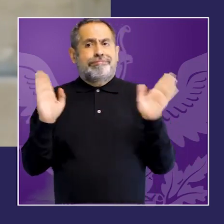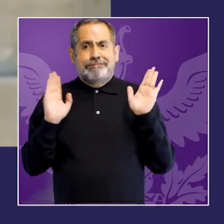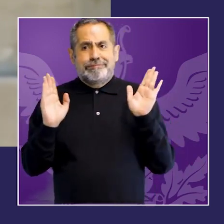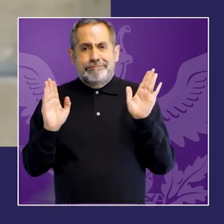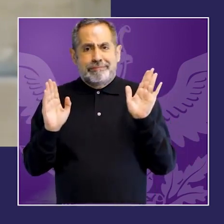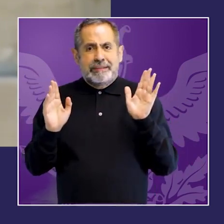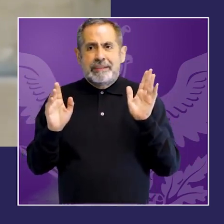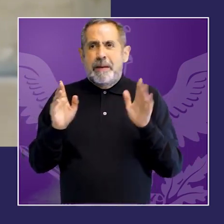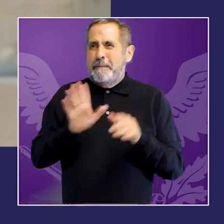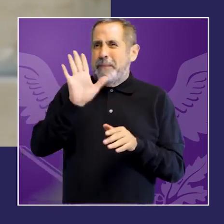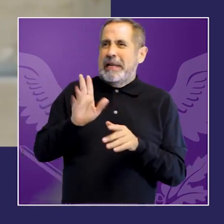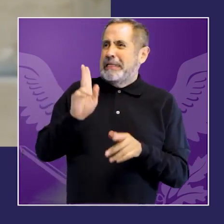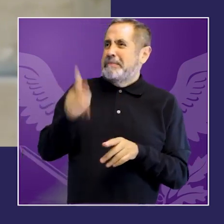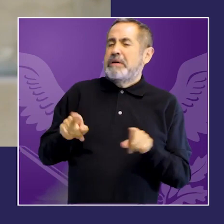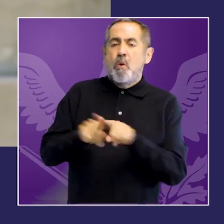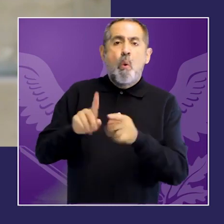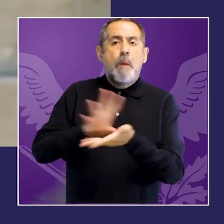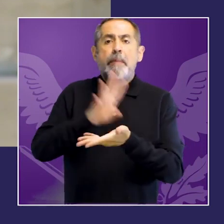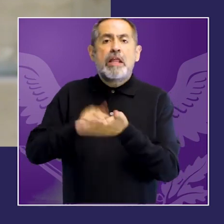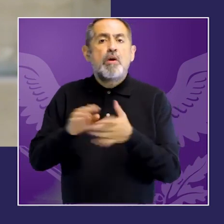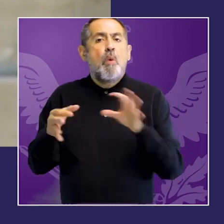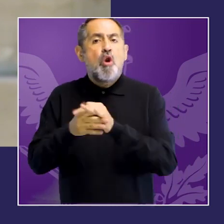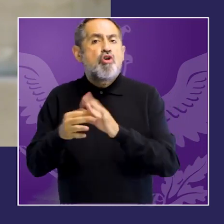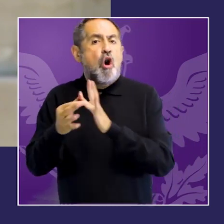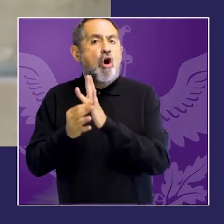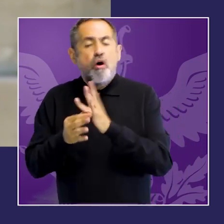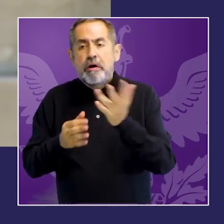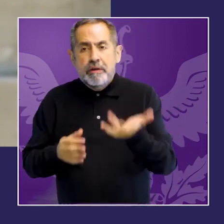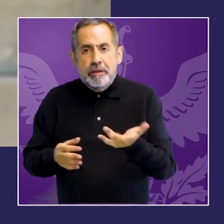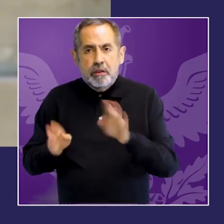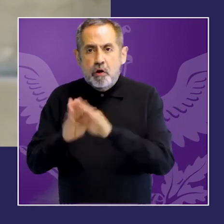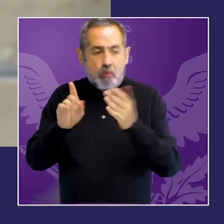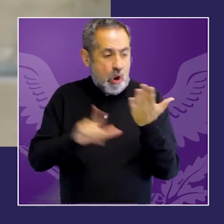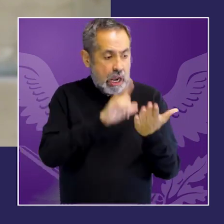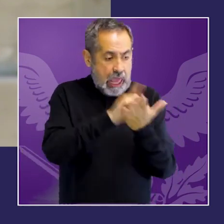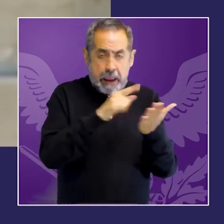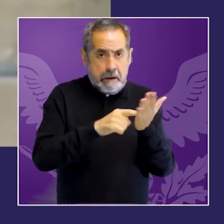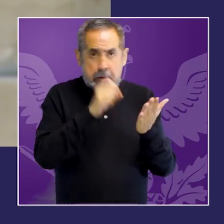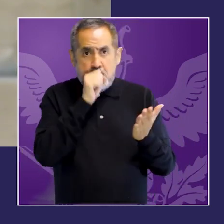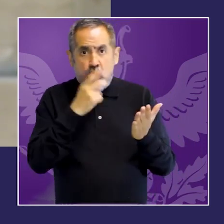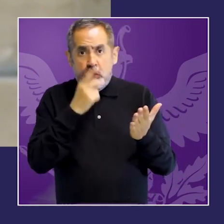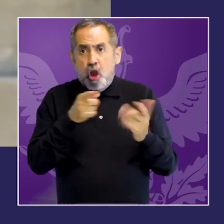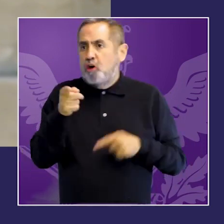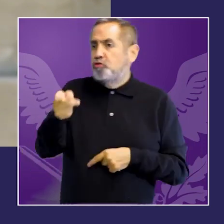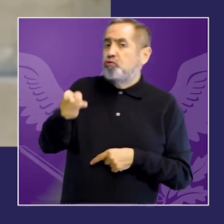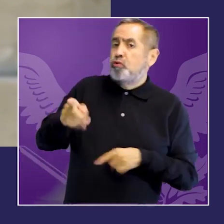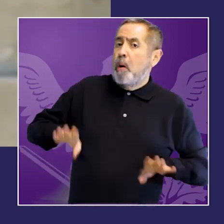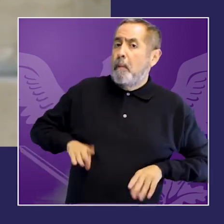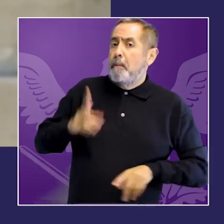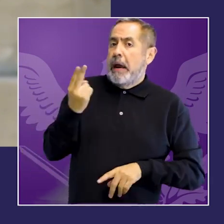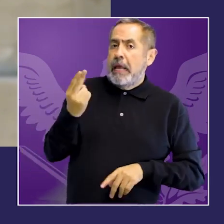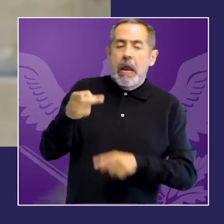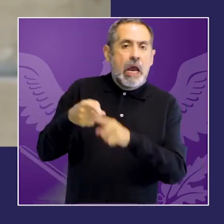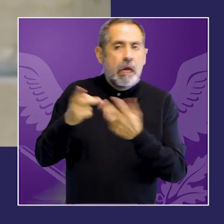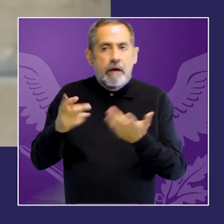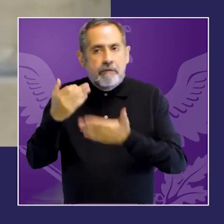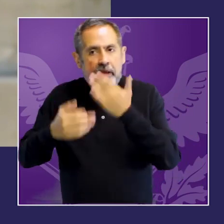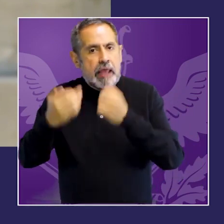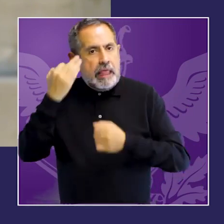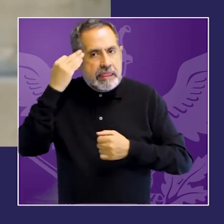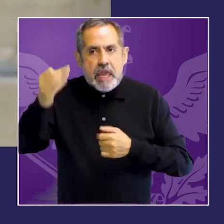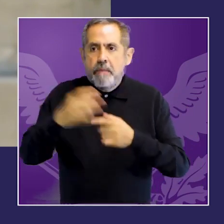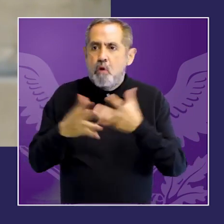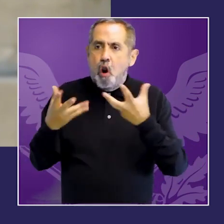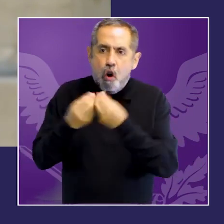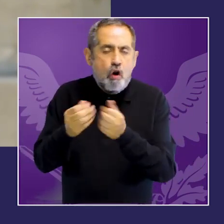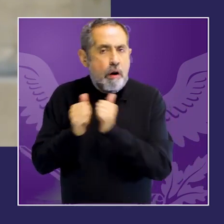estabilidad singularidad de la pareja en lugar de reconocer los vínculos de confianza de otra naturaleza que debe dar